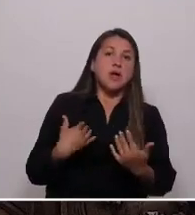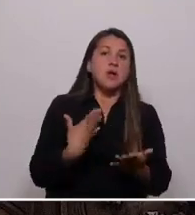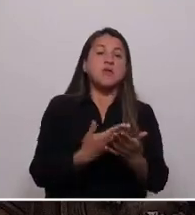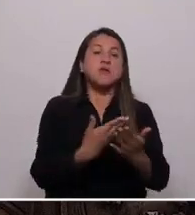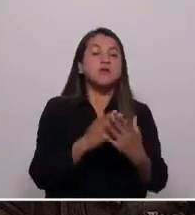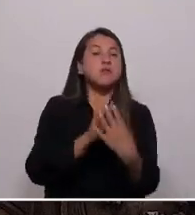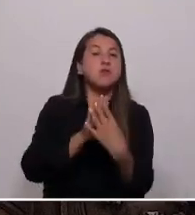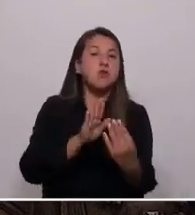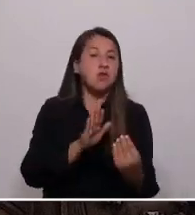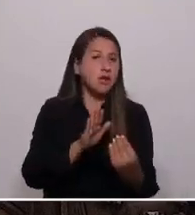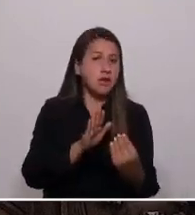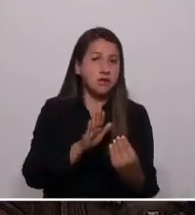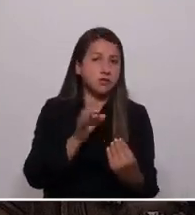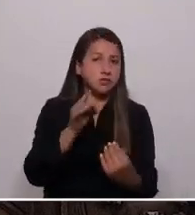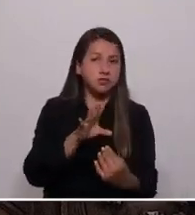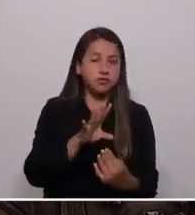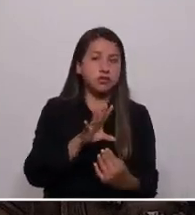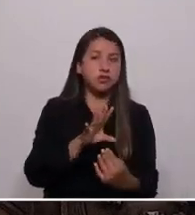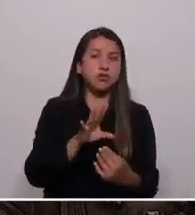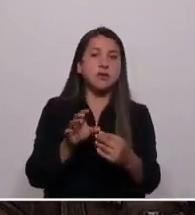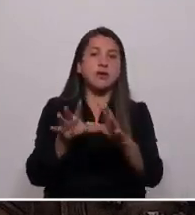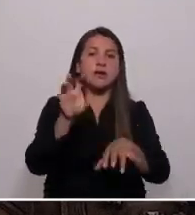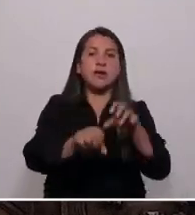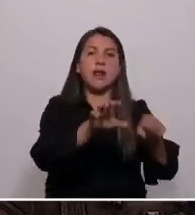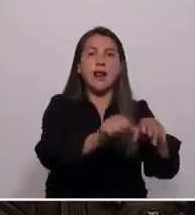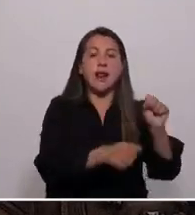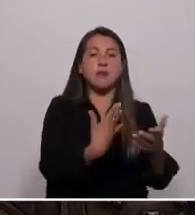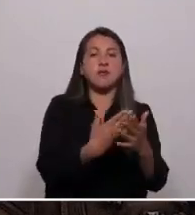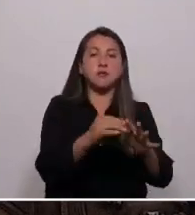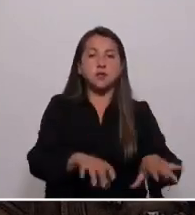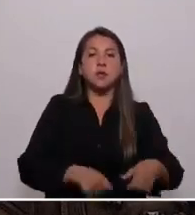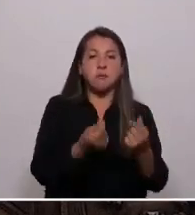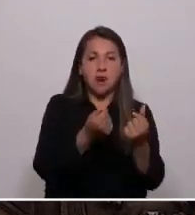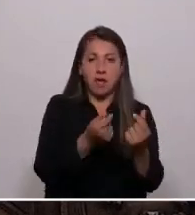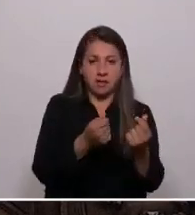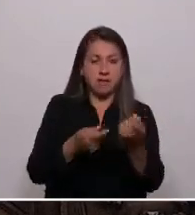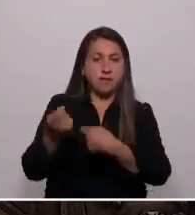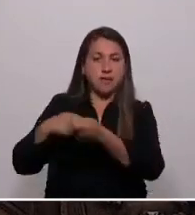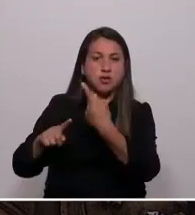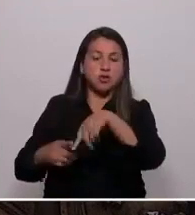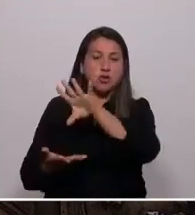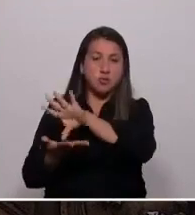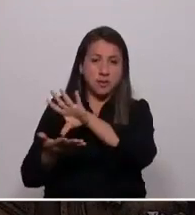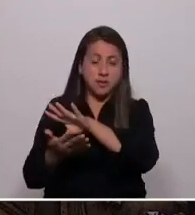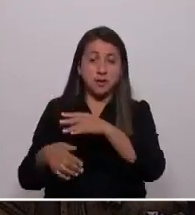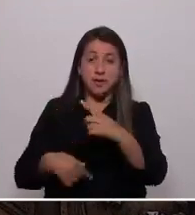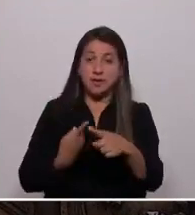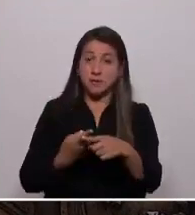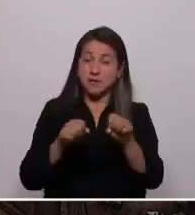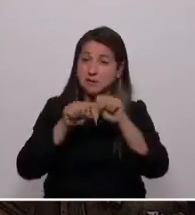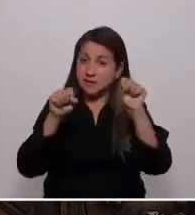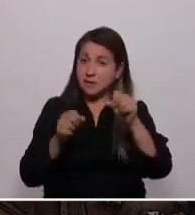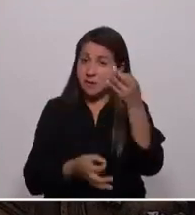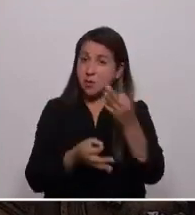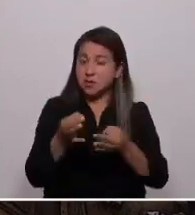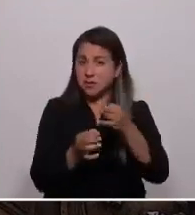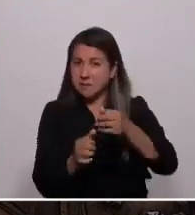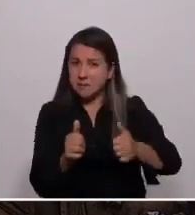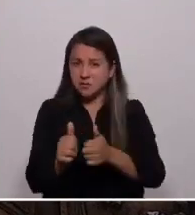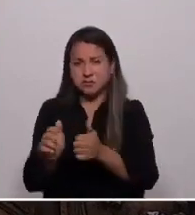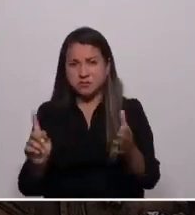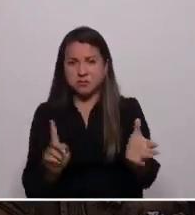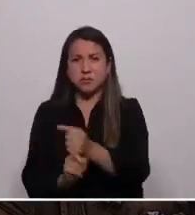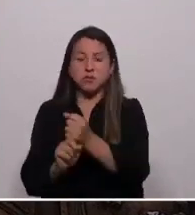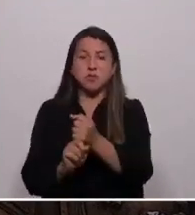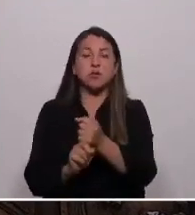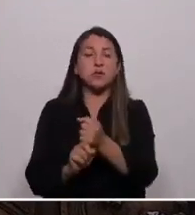modelo simplemente extractivista. Además, debemos hacer las reformas necesarias a nuestro sistema de justicia y persecución criminal para dejar